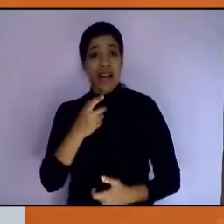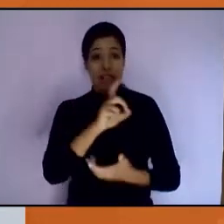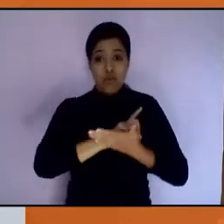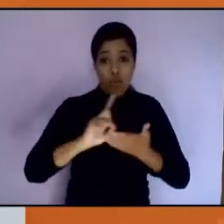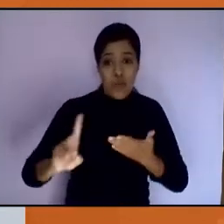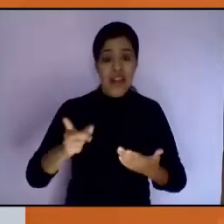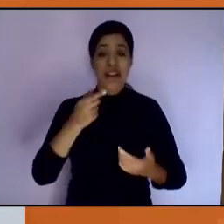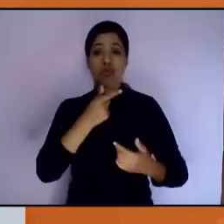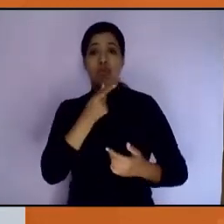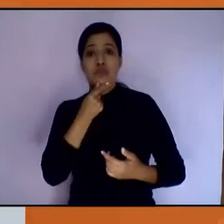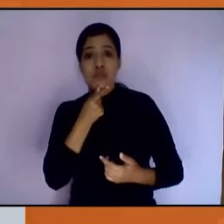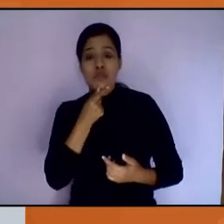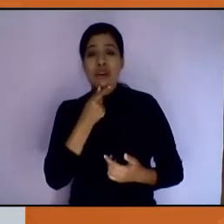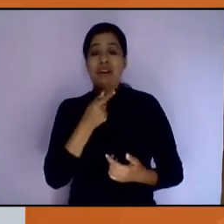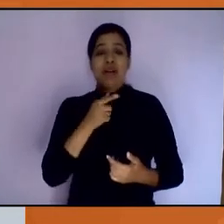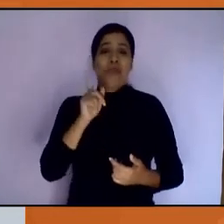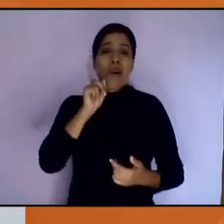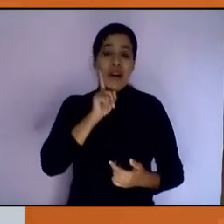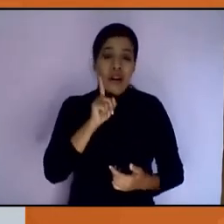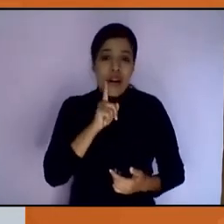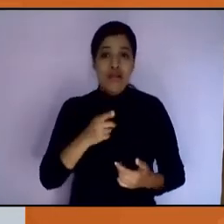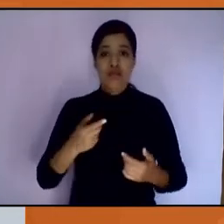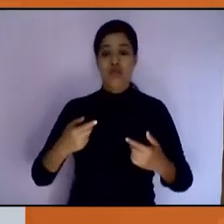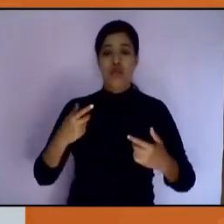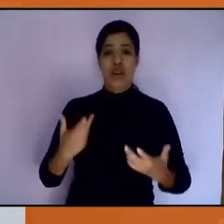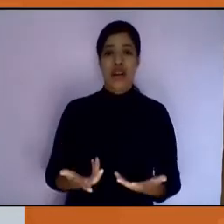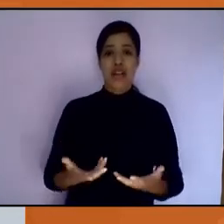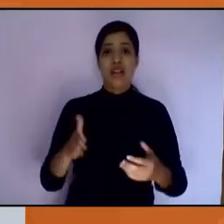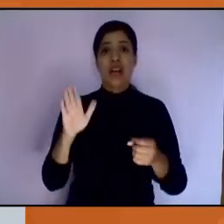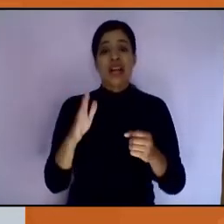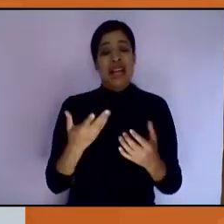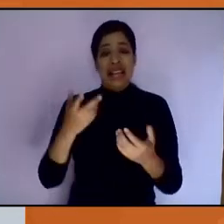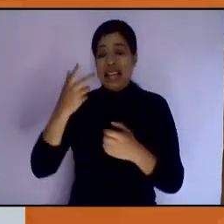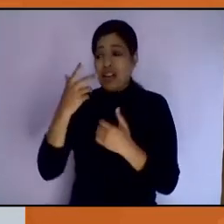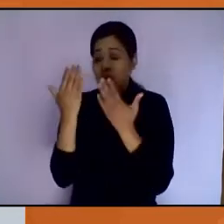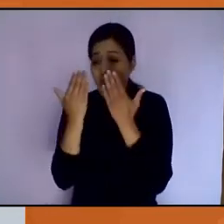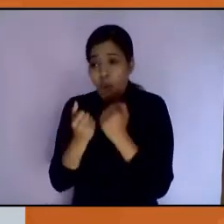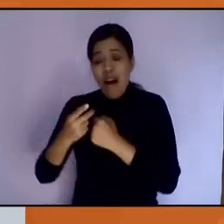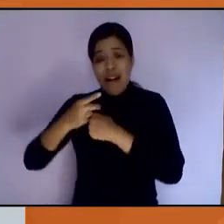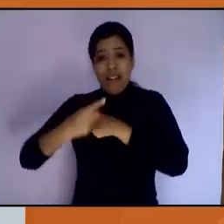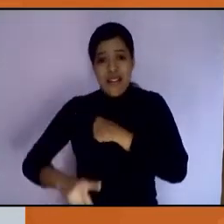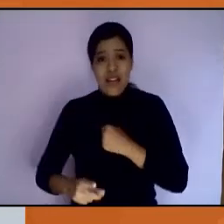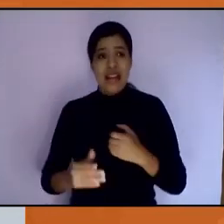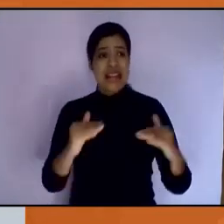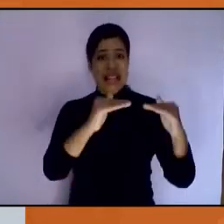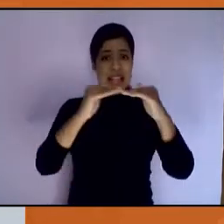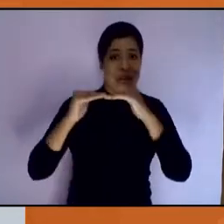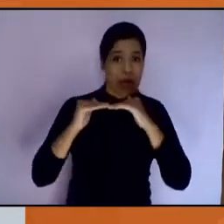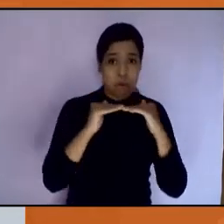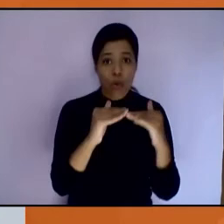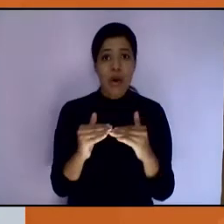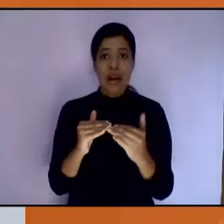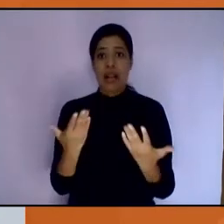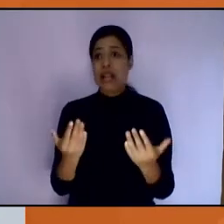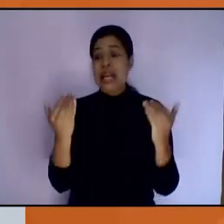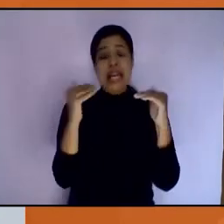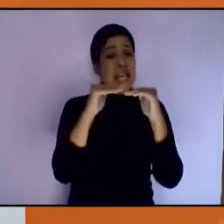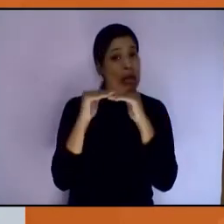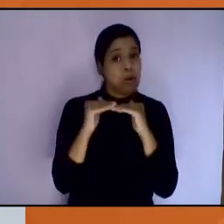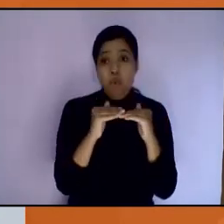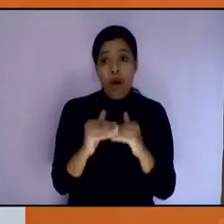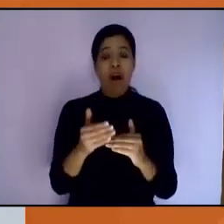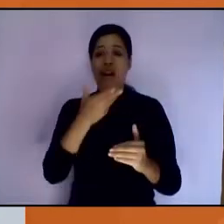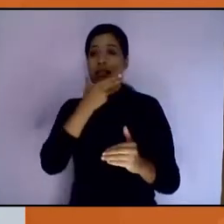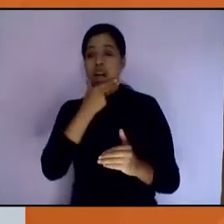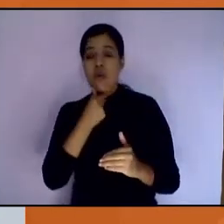adolescentes vivir libres de violencia, porque acceder a espacios laborales dignos y en igualdad de condiciones que los hombres es un derecho para